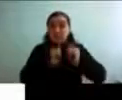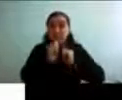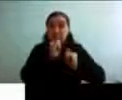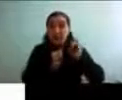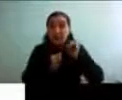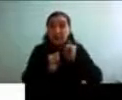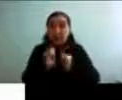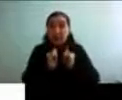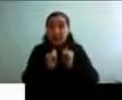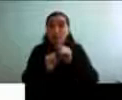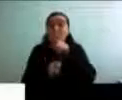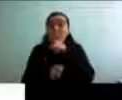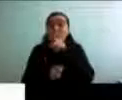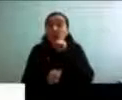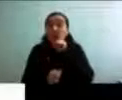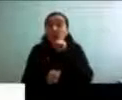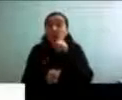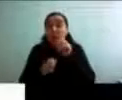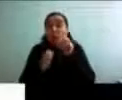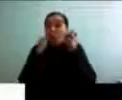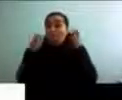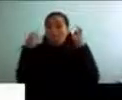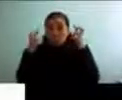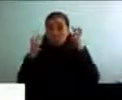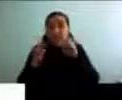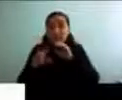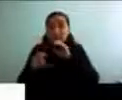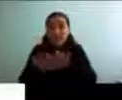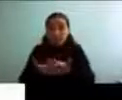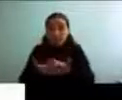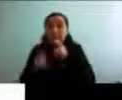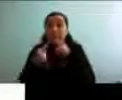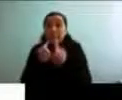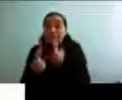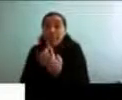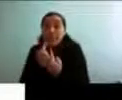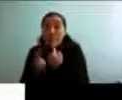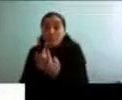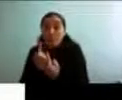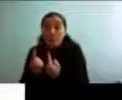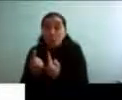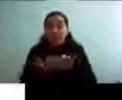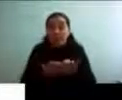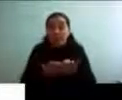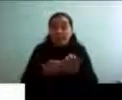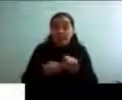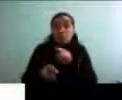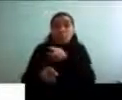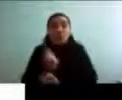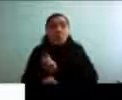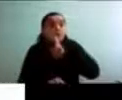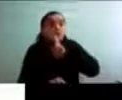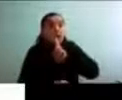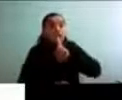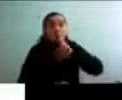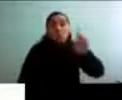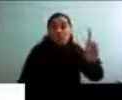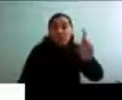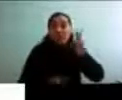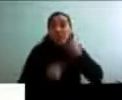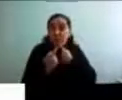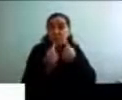Ustedes van a tener la oportunidad, están teniendo la oportunidad de mandarle preguntas a Francisco, nosotros vamos a poder responder esas preguntas,